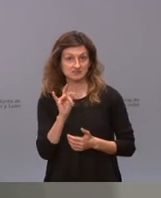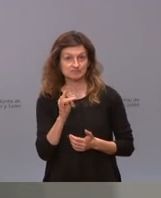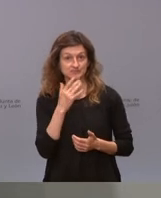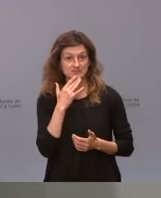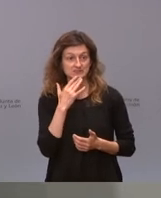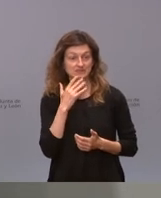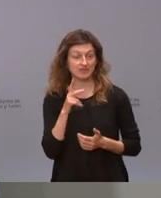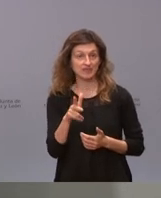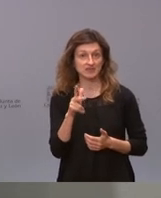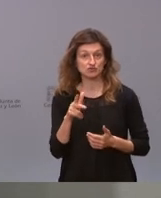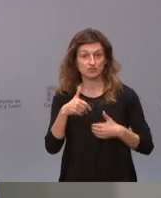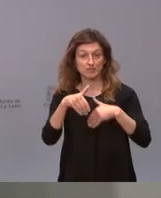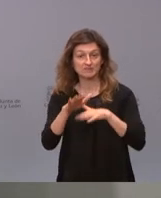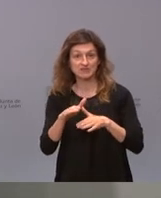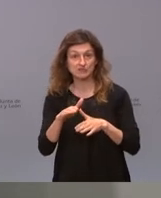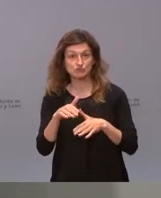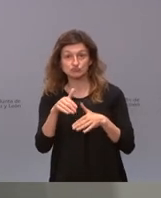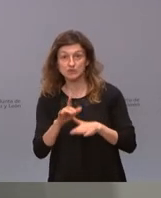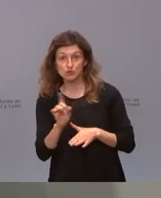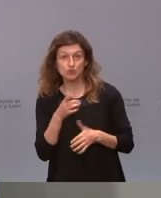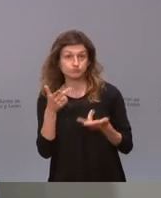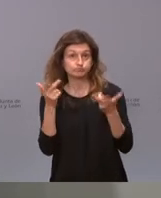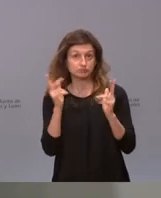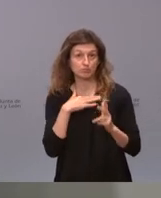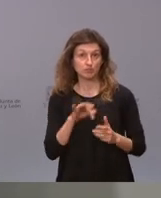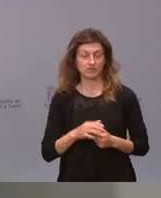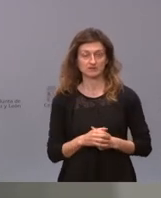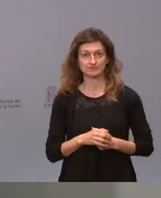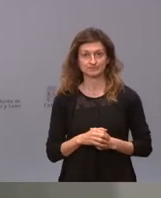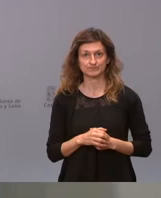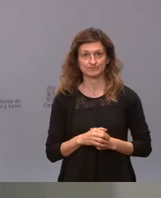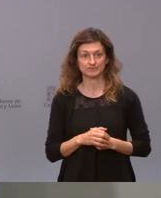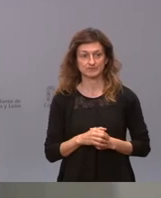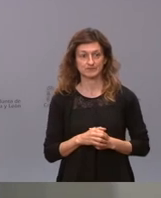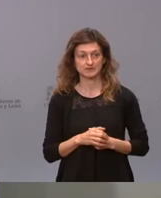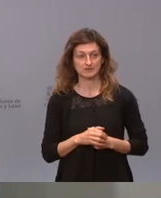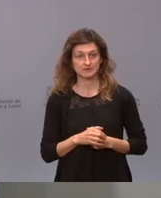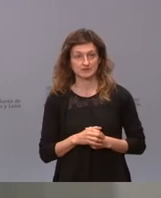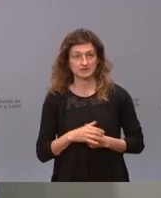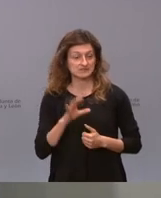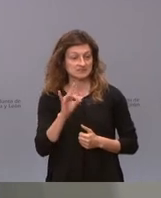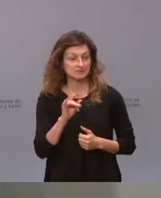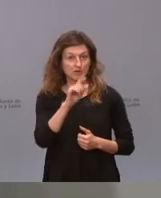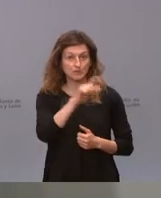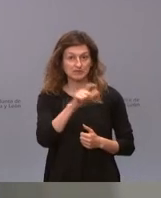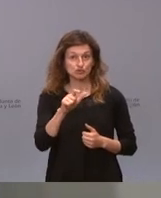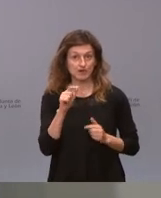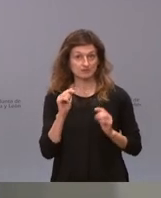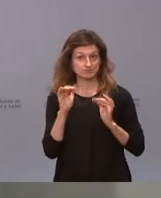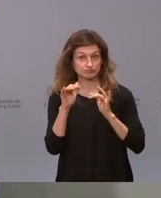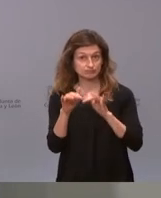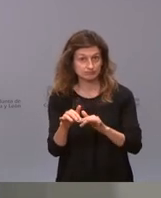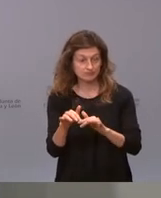reunión ni de manifestación pues puede haberla ya lo hemos visto se puede juntar la gente si lo que tiene que hacer la gente en cualquier caso